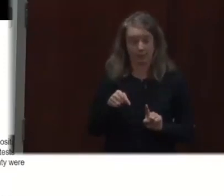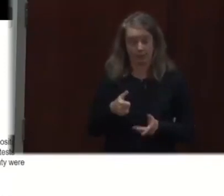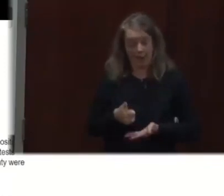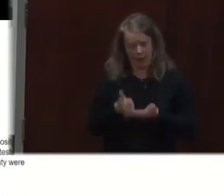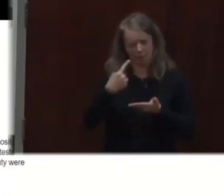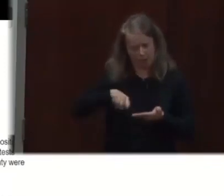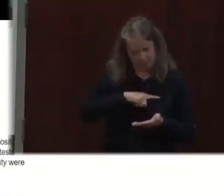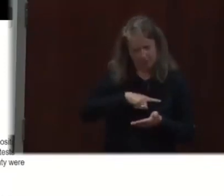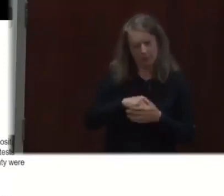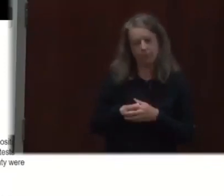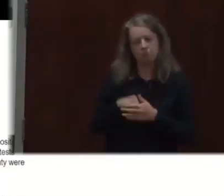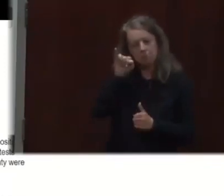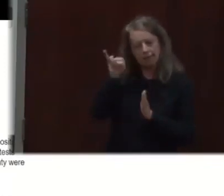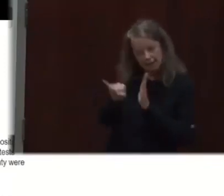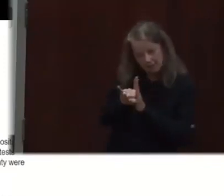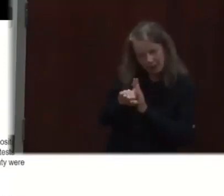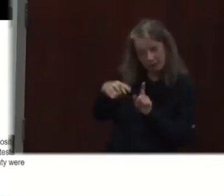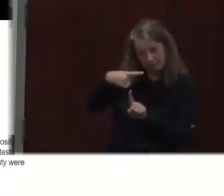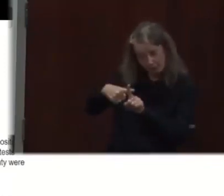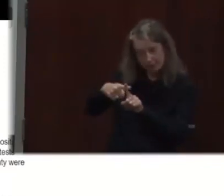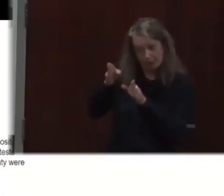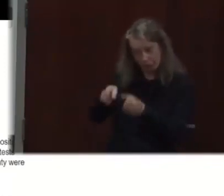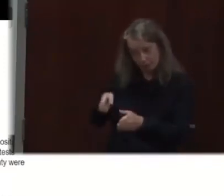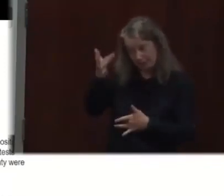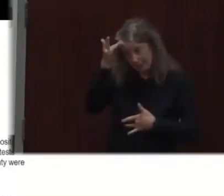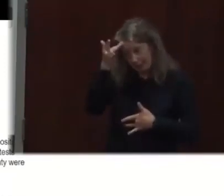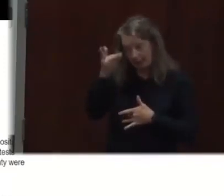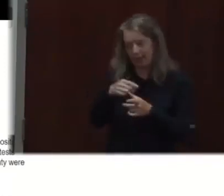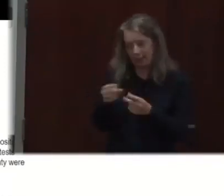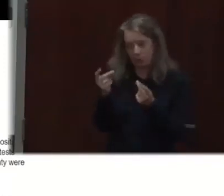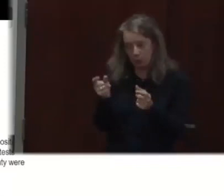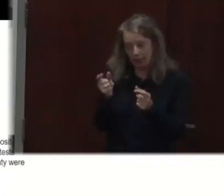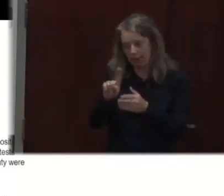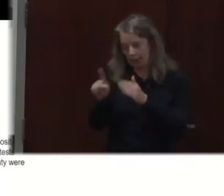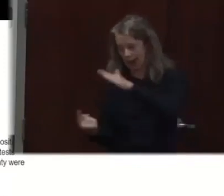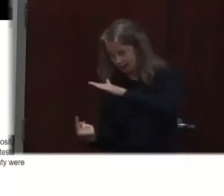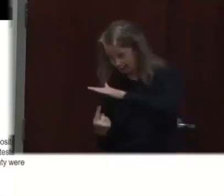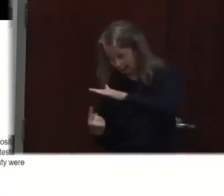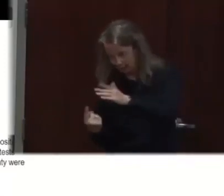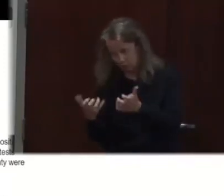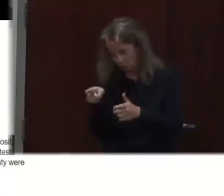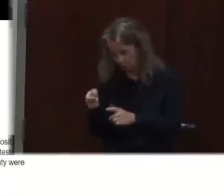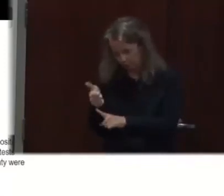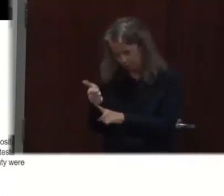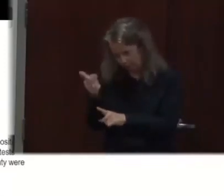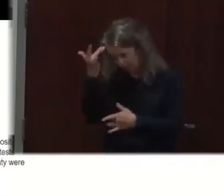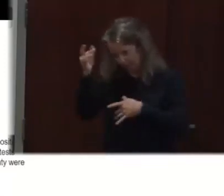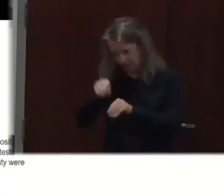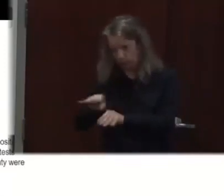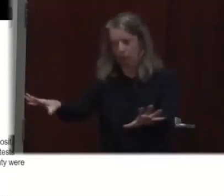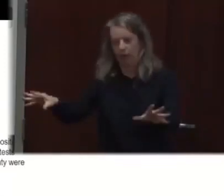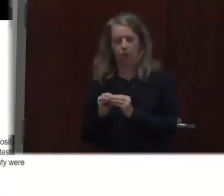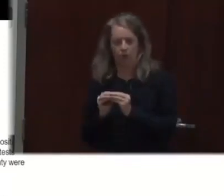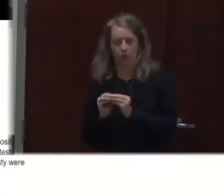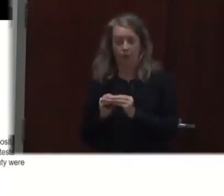nos ayuda también para saber cómo se está transmitiendo esta enfermedad. Nos ayuda a entender el porcentaje de